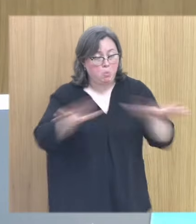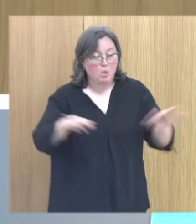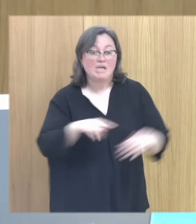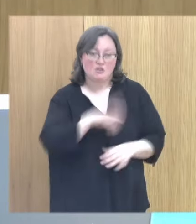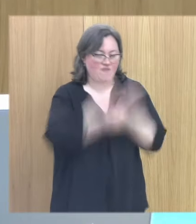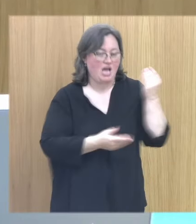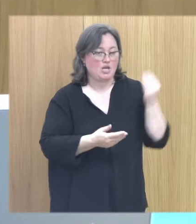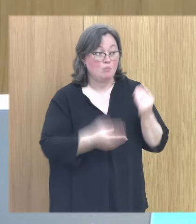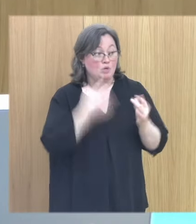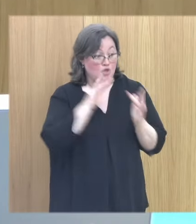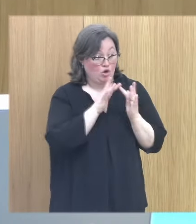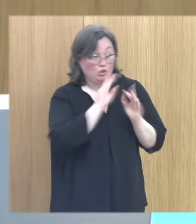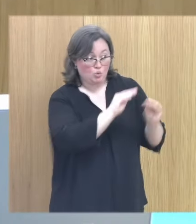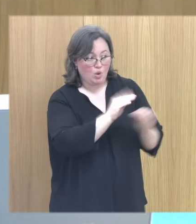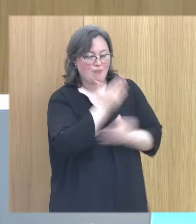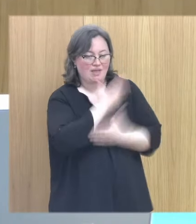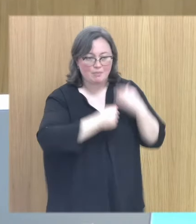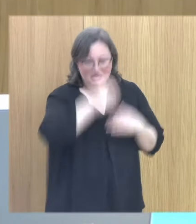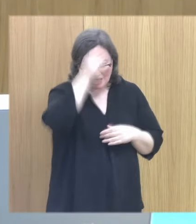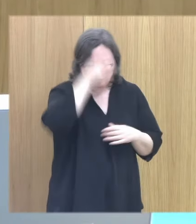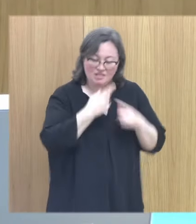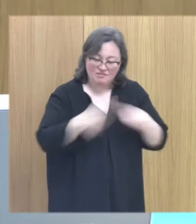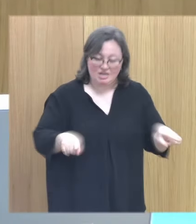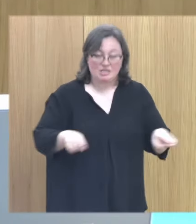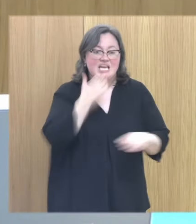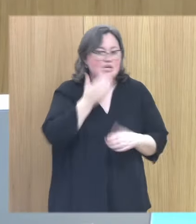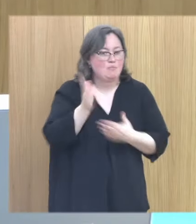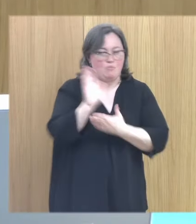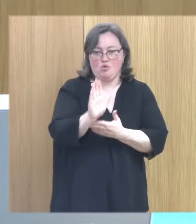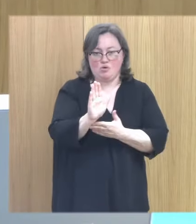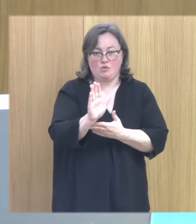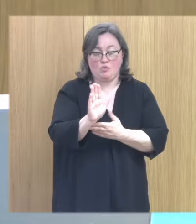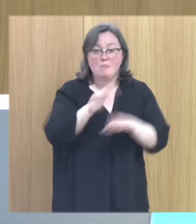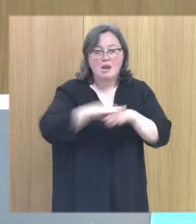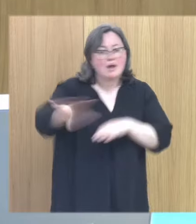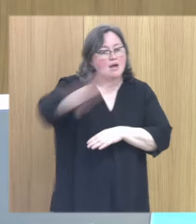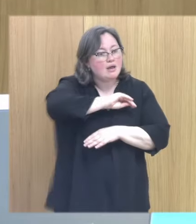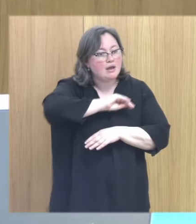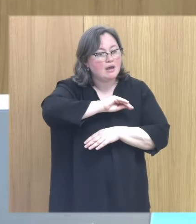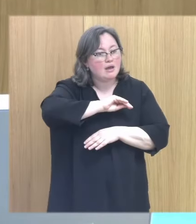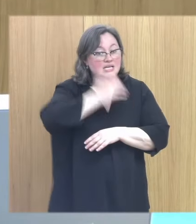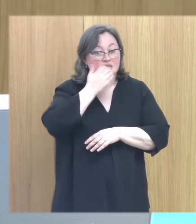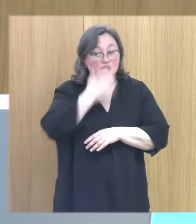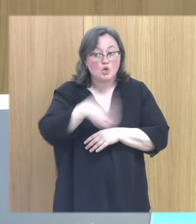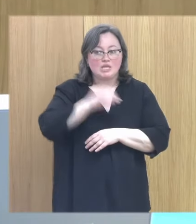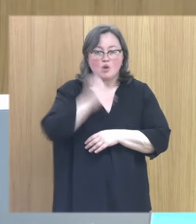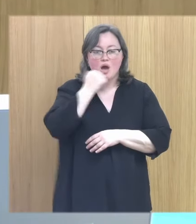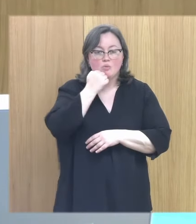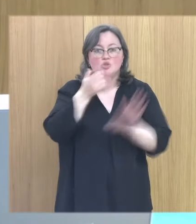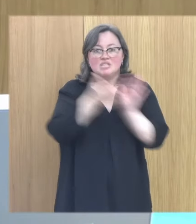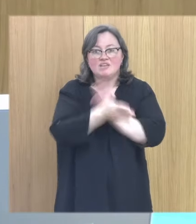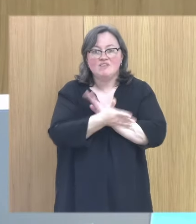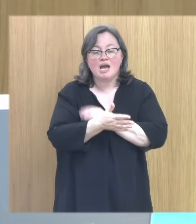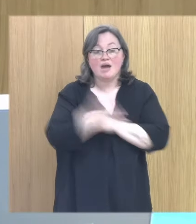digo que la parte de prevención es otra otra cuestión pero es por poner un ejemplo para entender que si yo entiendo que el abuso es un abuso